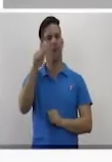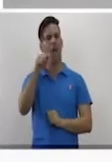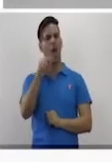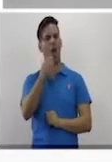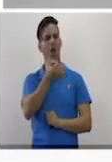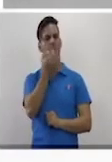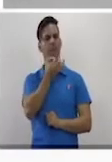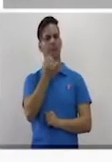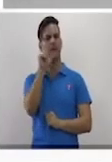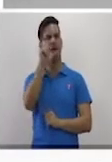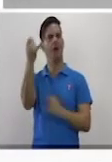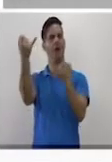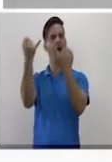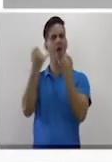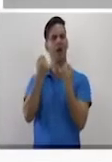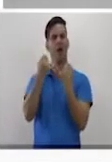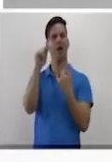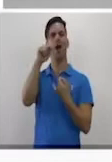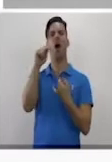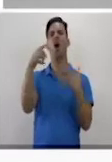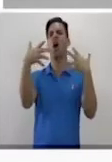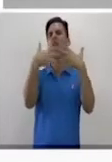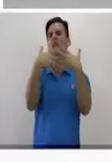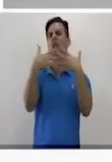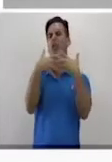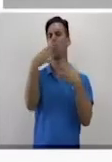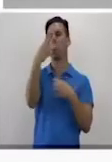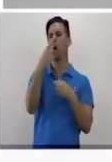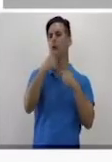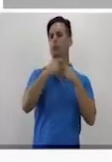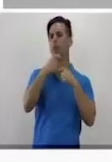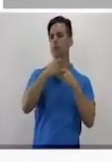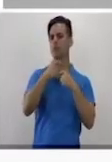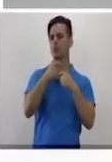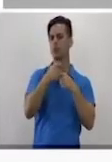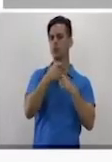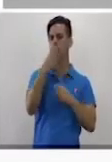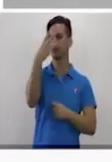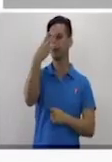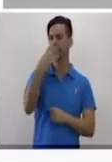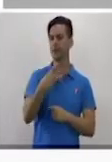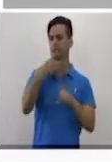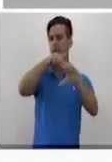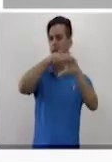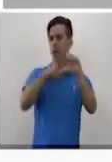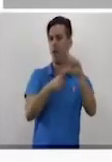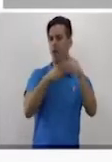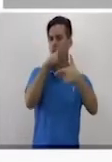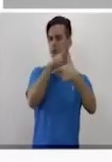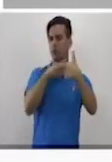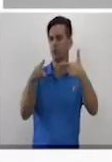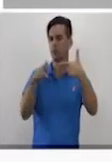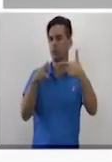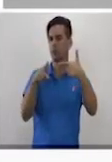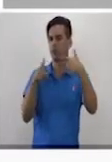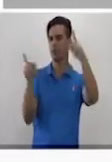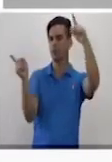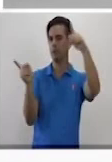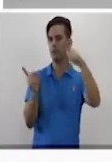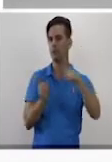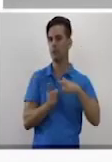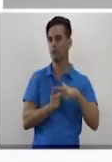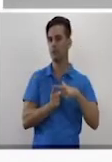Nos dan la relación entre las amplitudes de esos tres ángulos que dividen al ángulo recto.